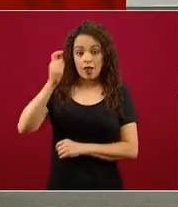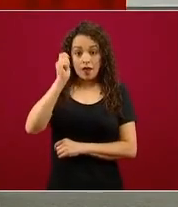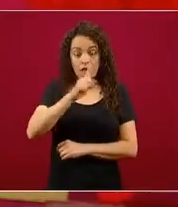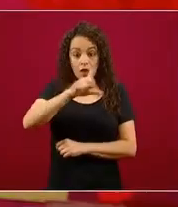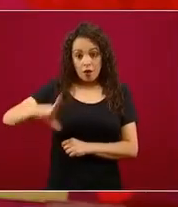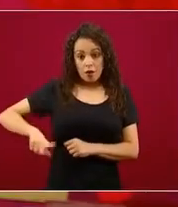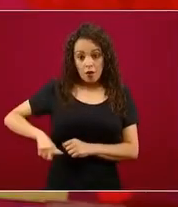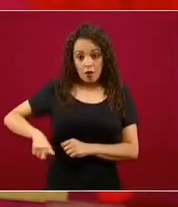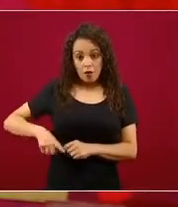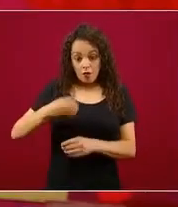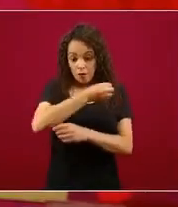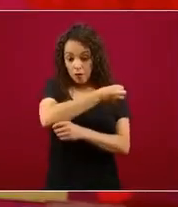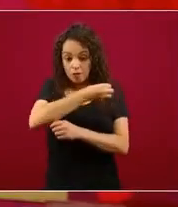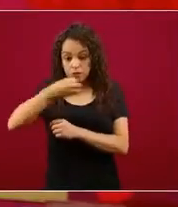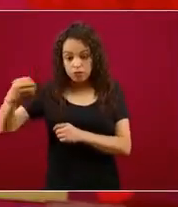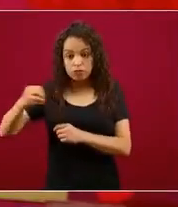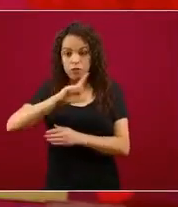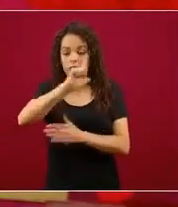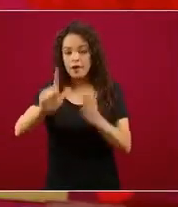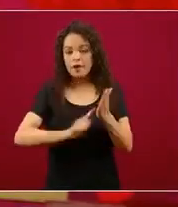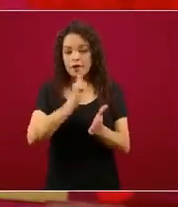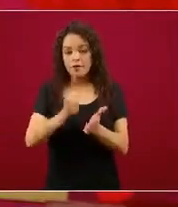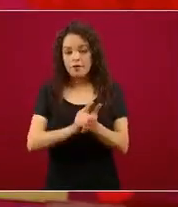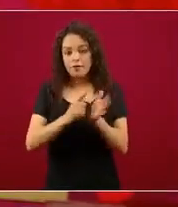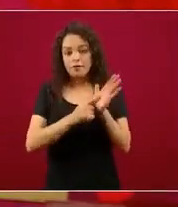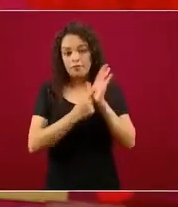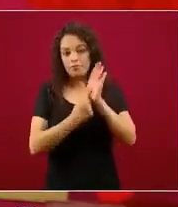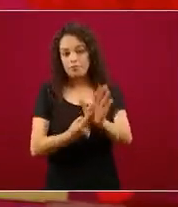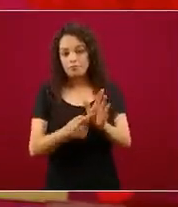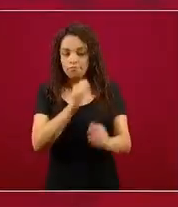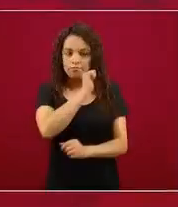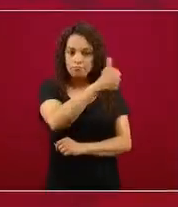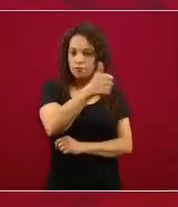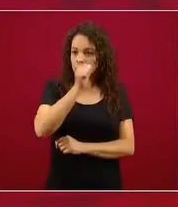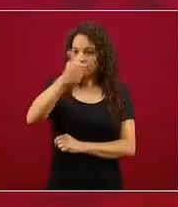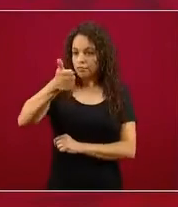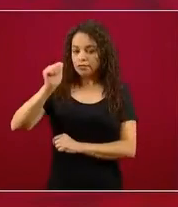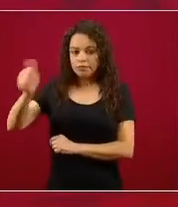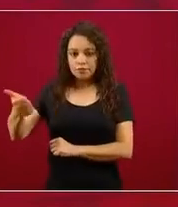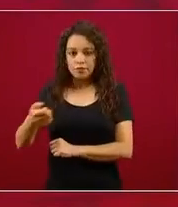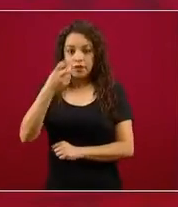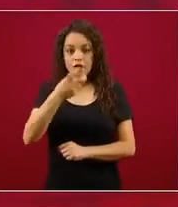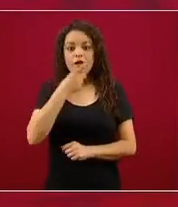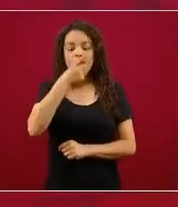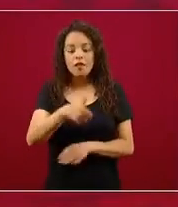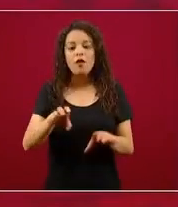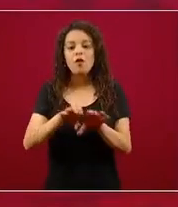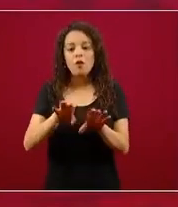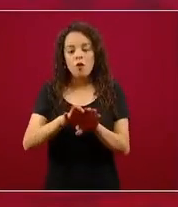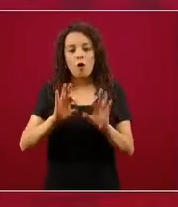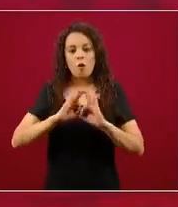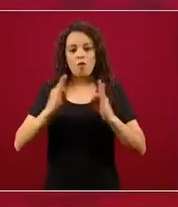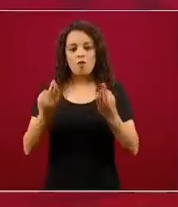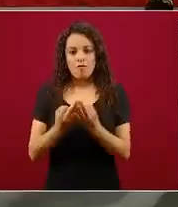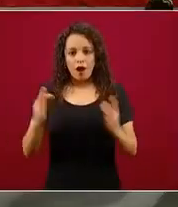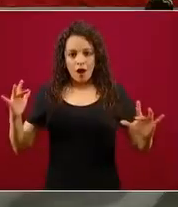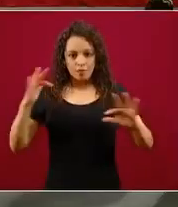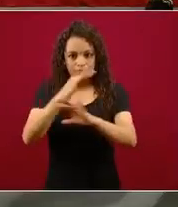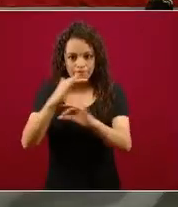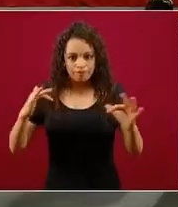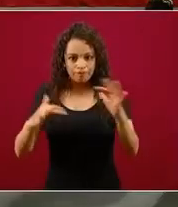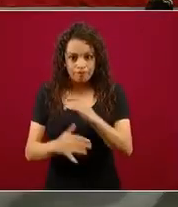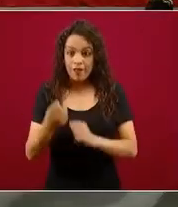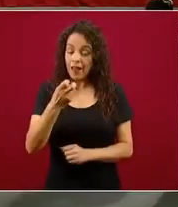y la ley establece las modalidades de la concurrencia. Esto ha sido muy